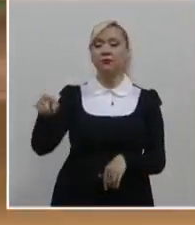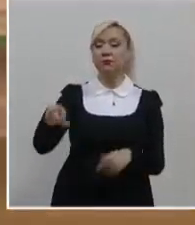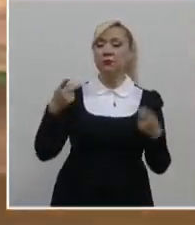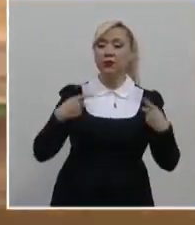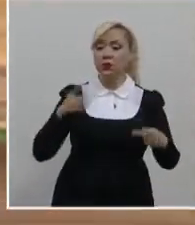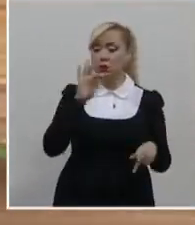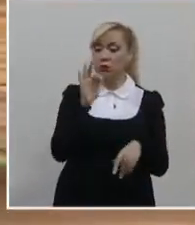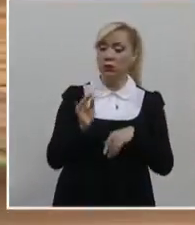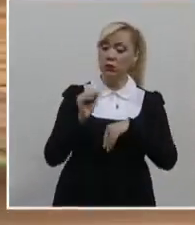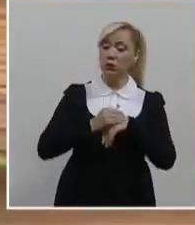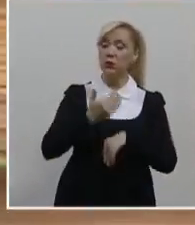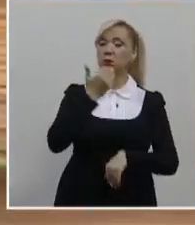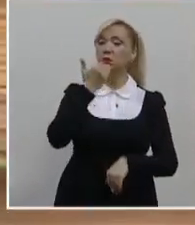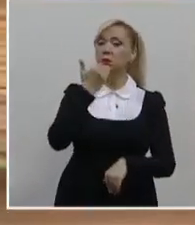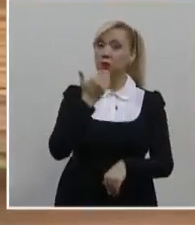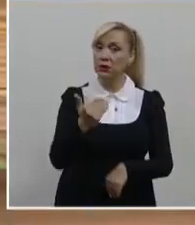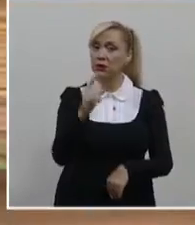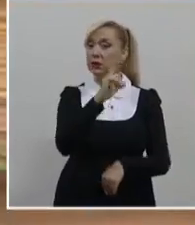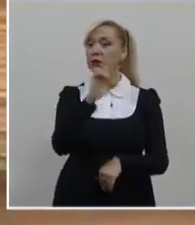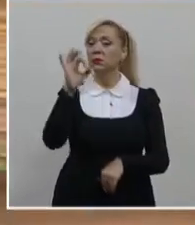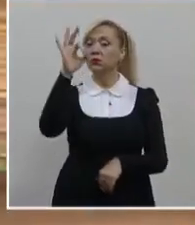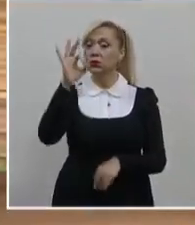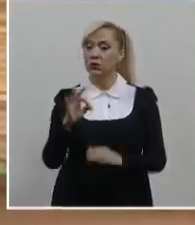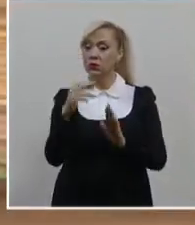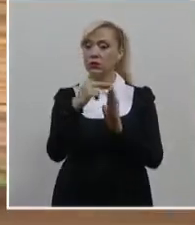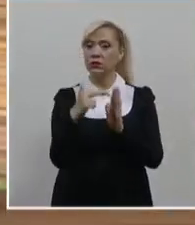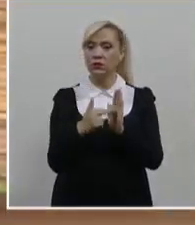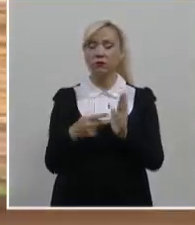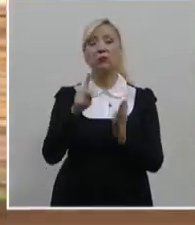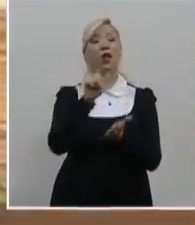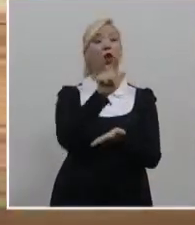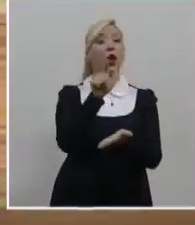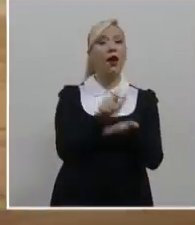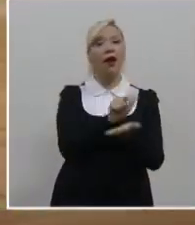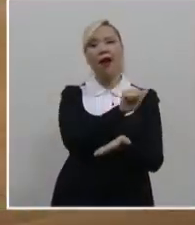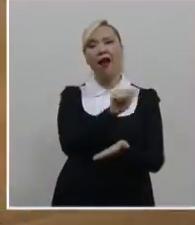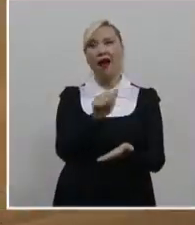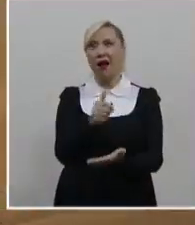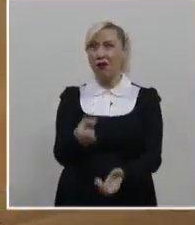sentenciada que se otorga siempre que cumpla con los requisitos que establece la ley.